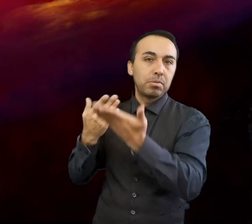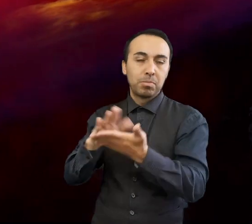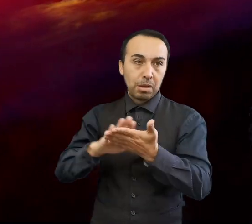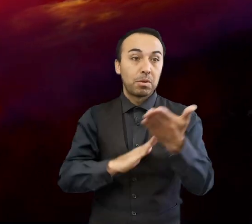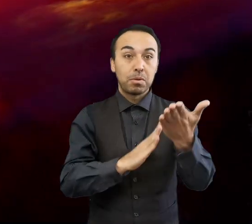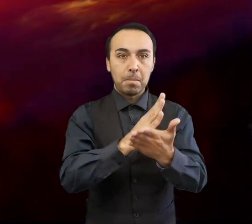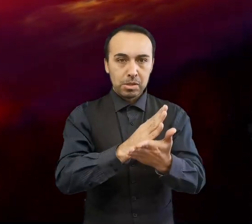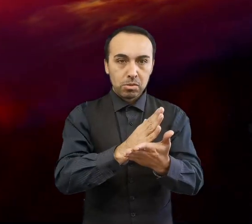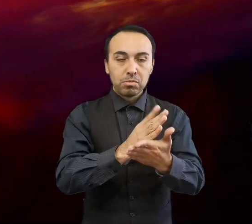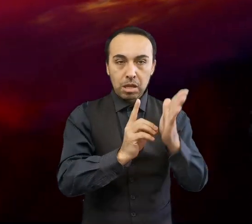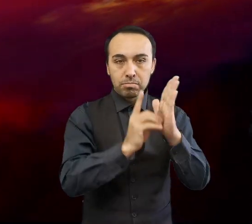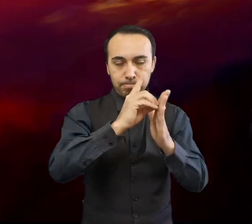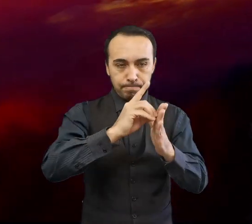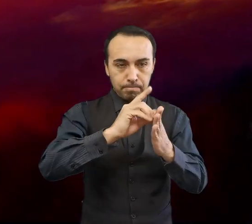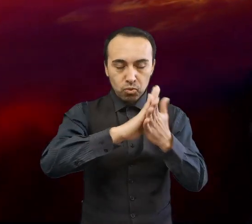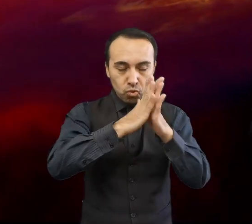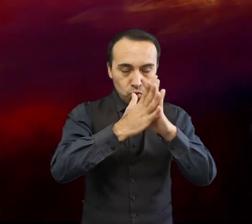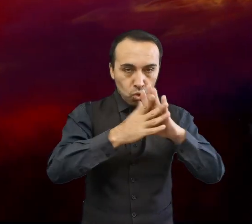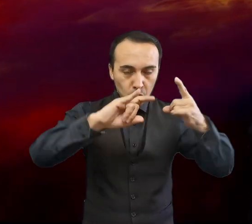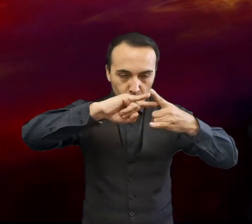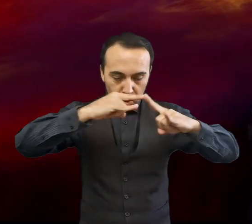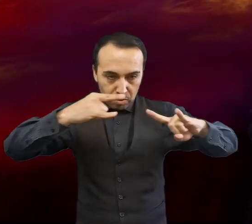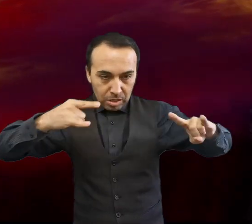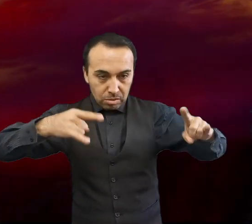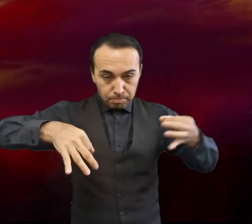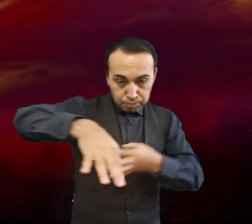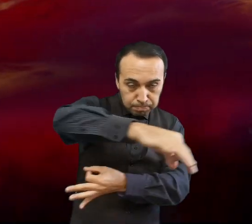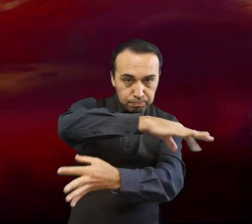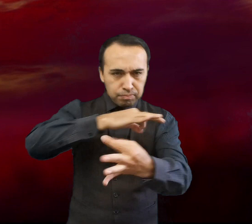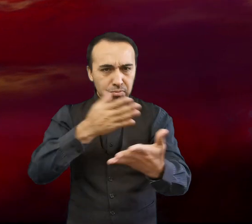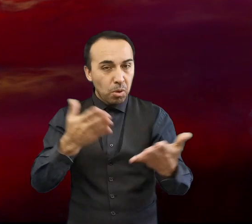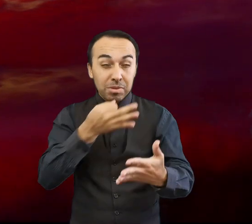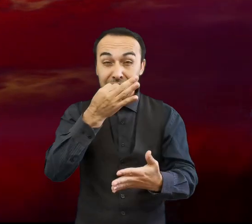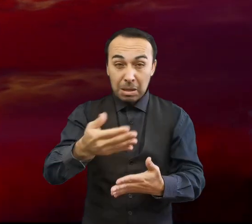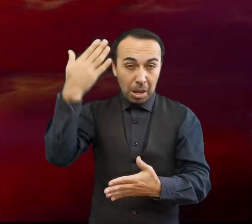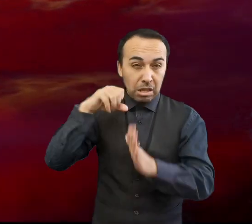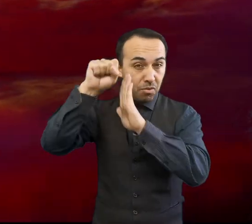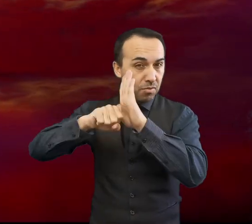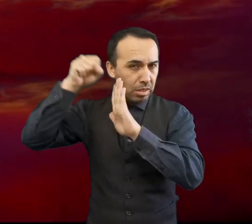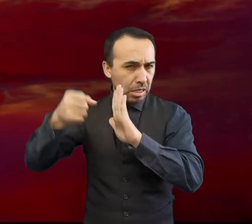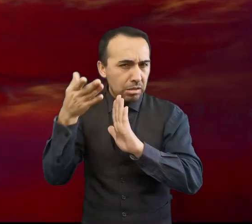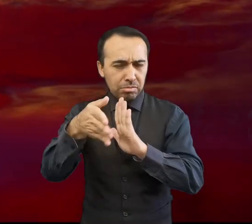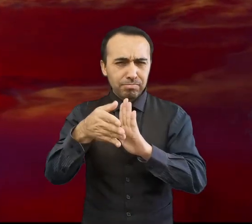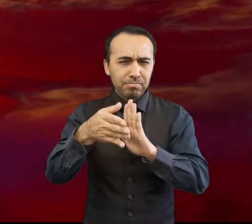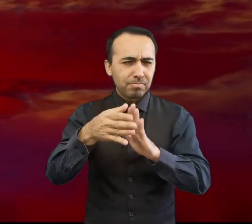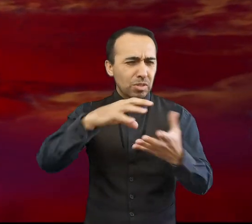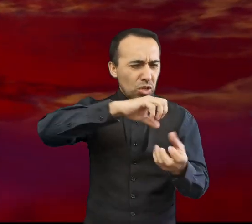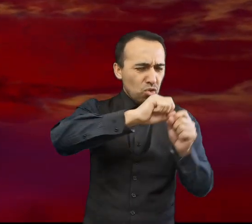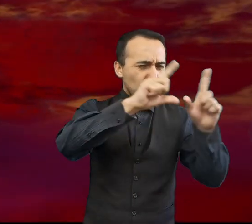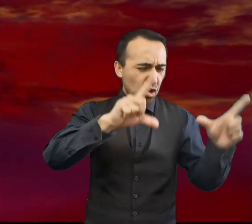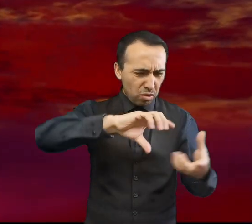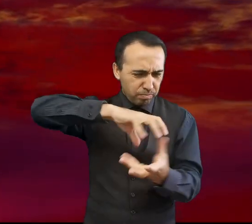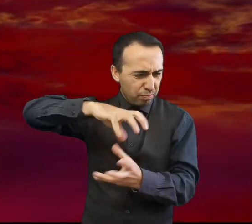contamos en el capítulo de Planetas y Exoplanetas y Navegantes del Cielo Austral, nuestro sistema solar nació desde una gran nube